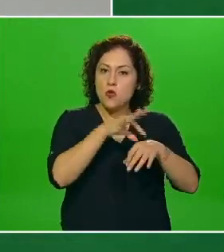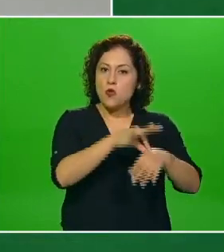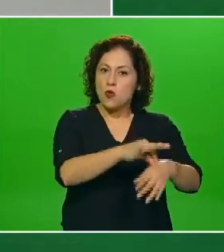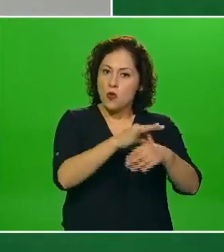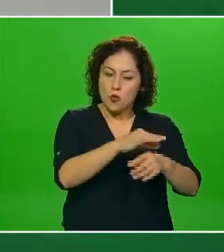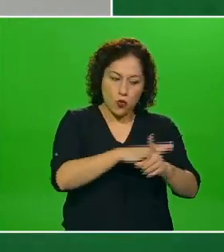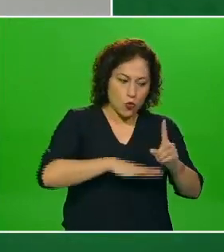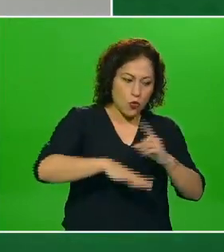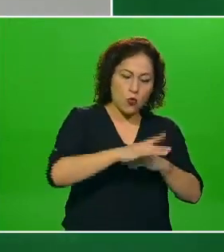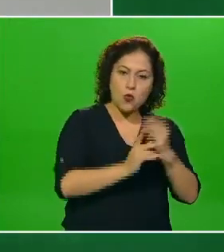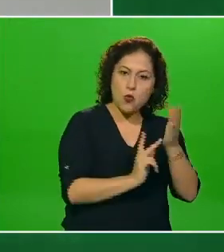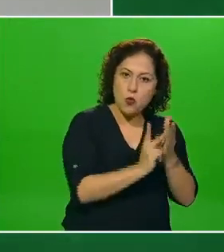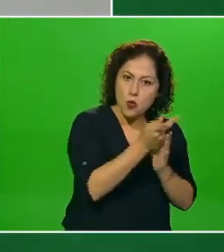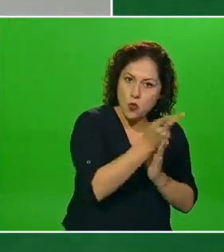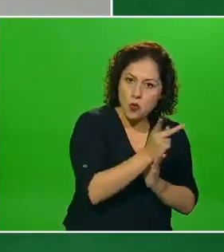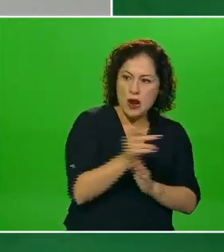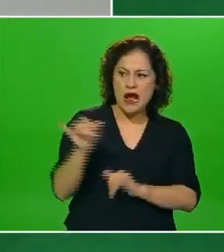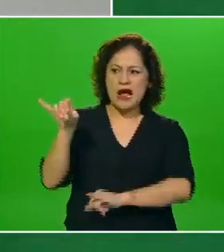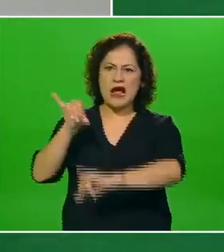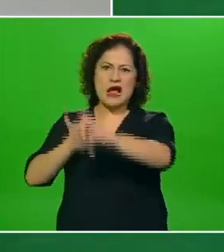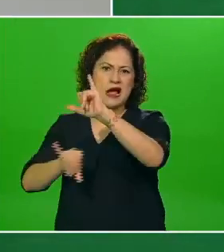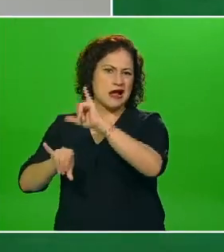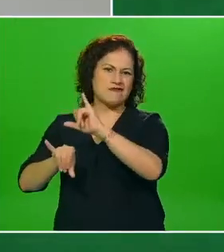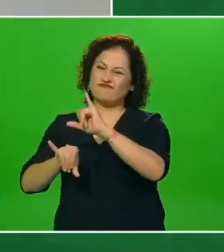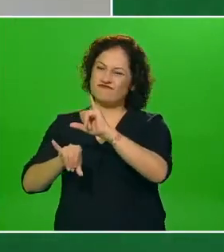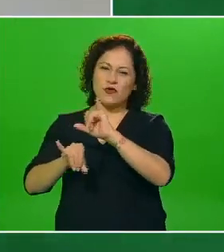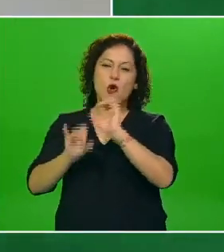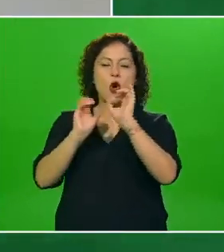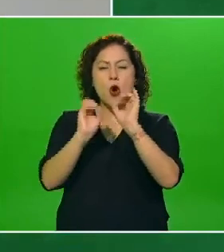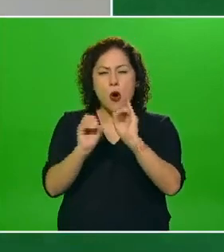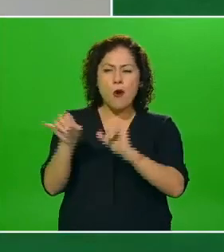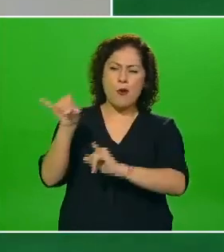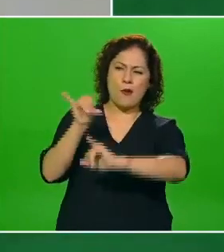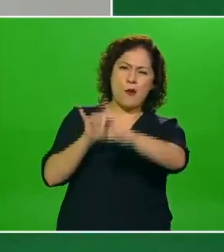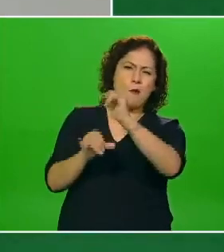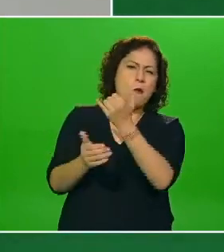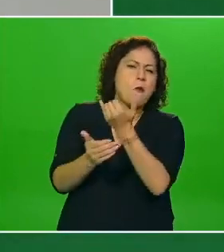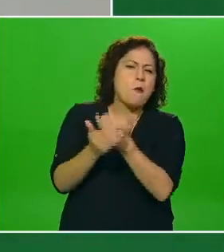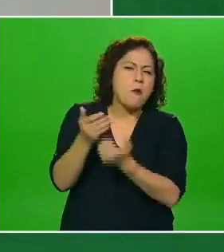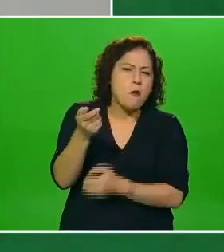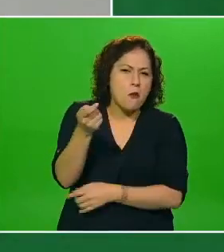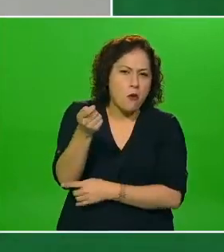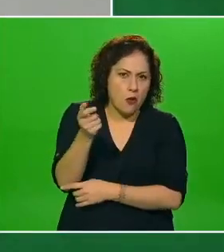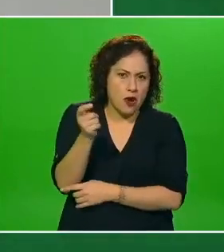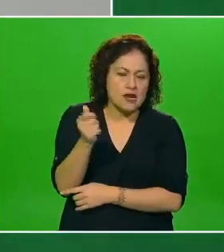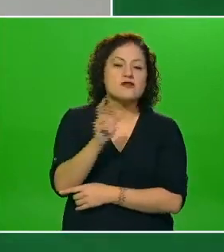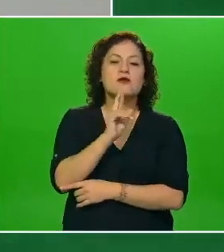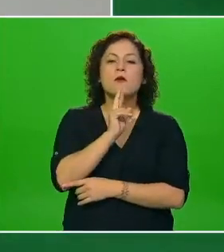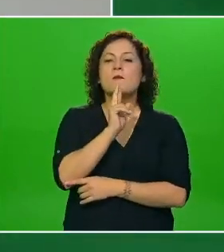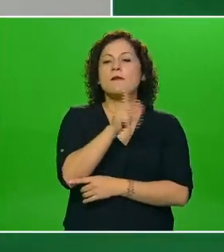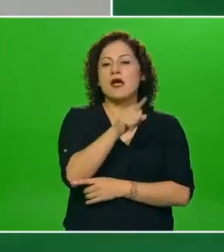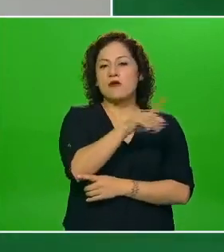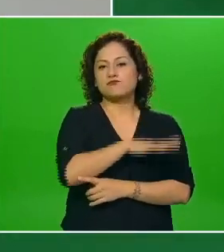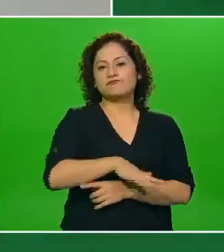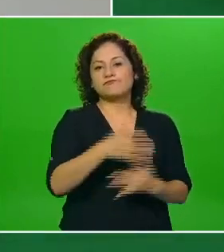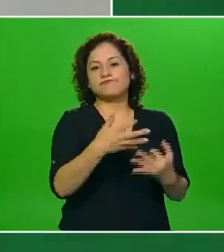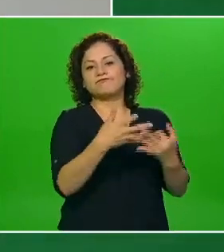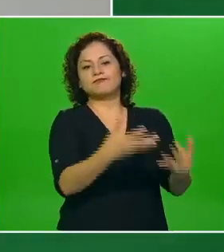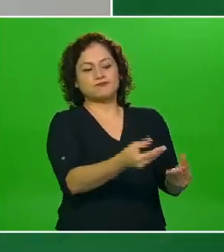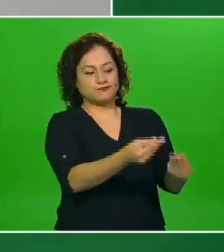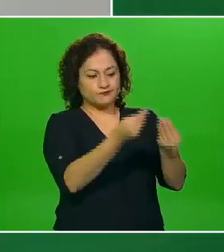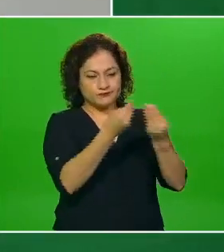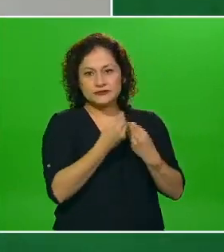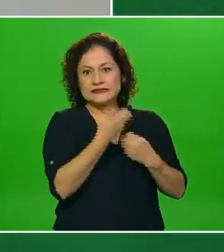todo lo que venga pues lo más digamos cercano o natural posible sin embargo